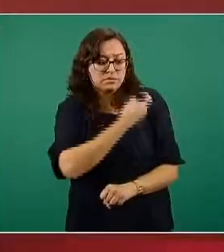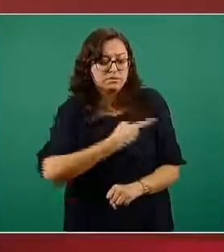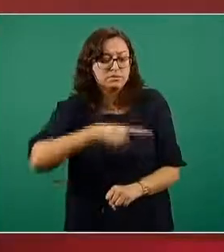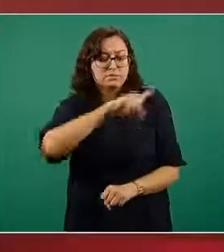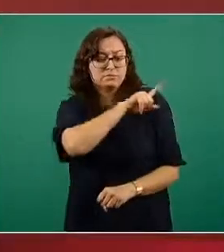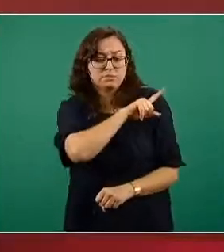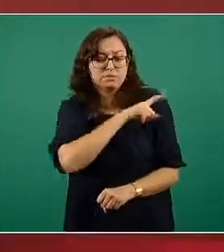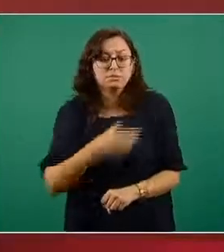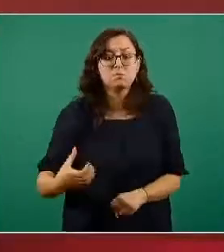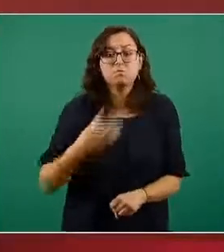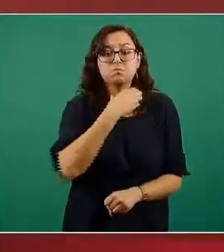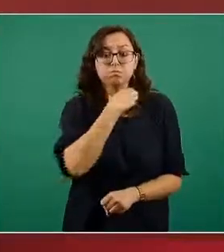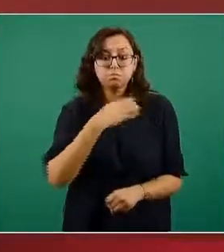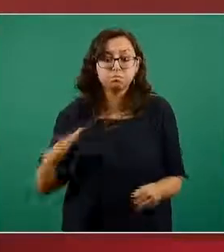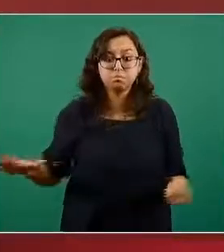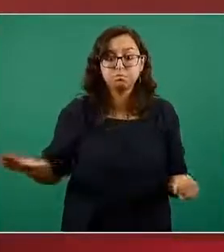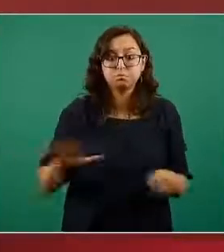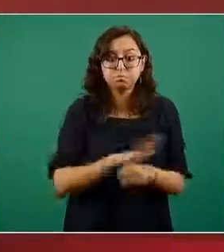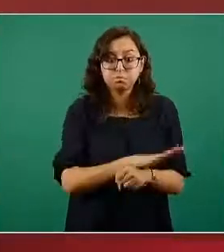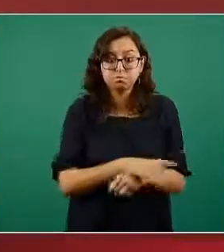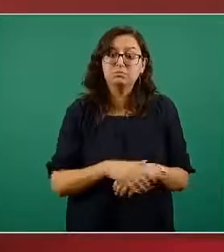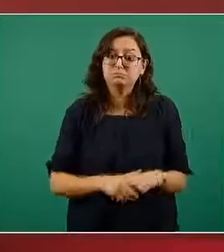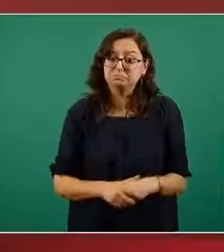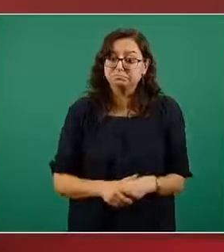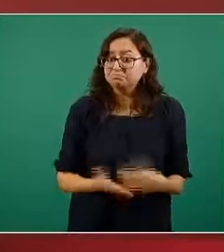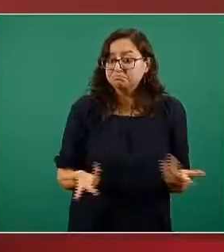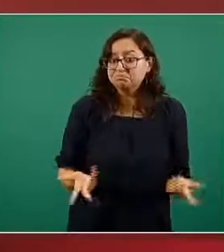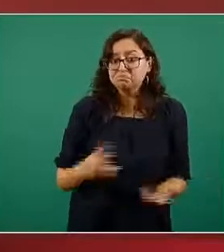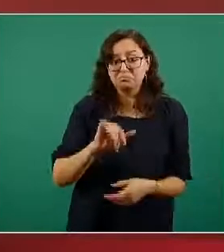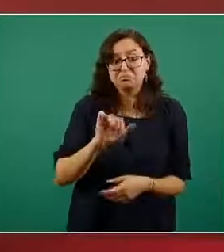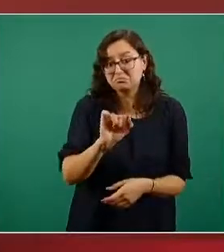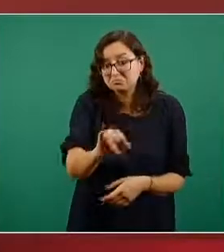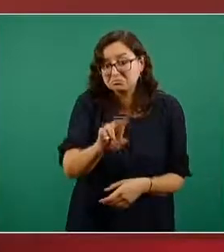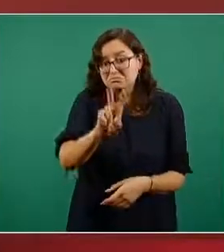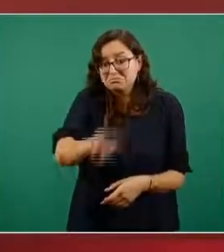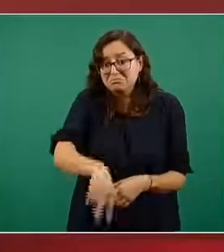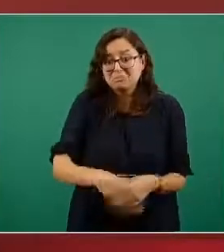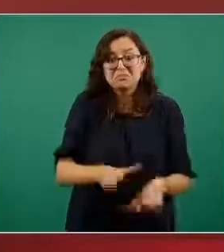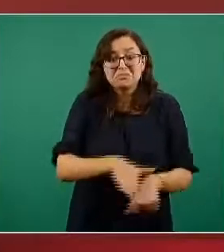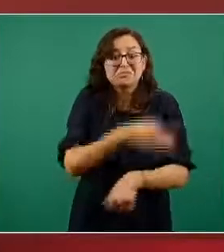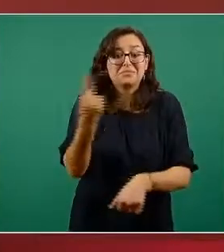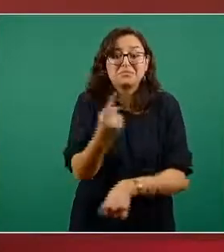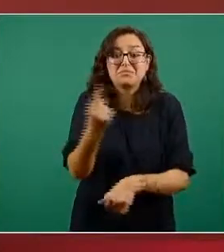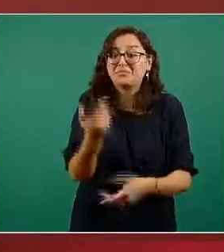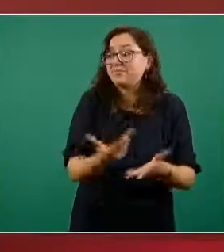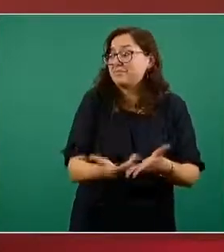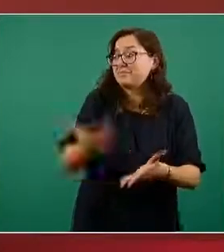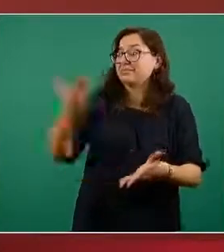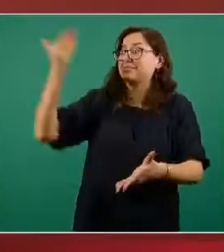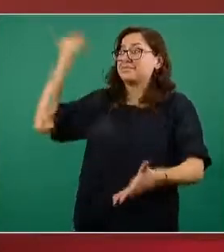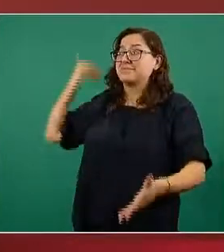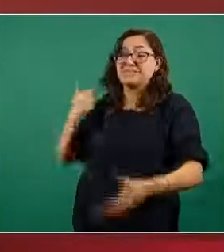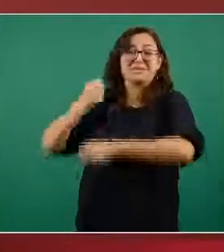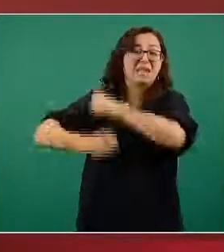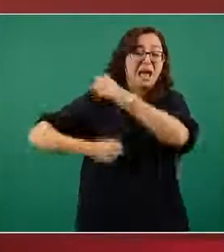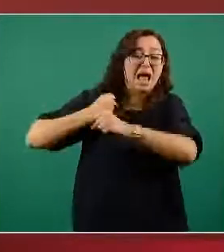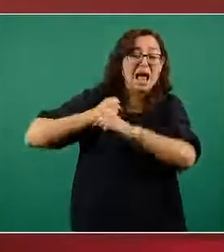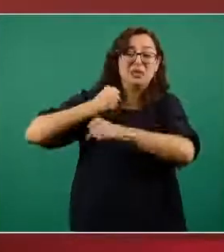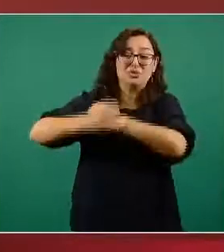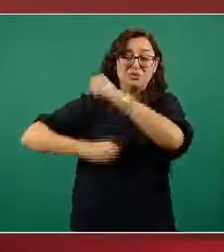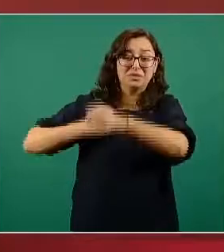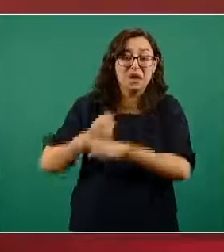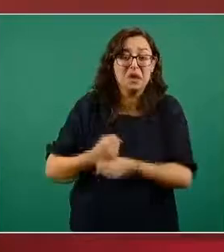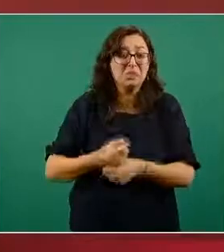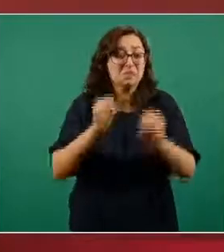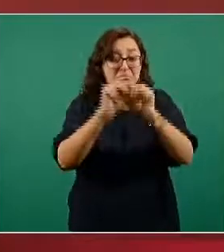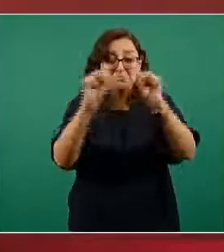sentido de lo que él dijo un sector salud históricamente deficiente en México por muchas décadas desde luego llegó un punto